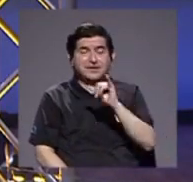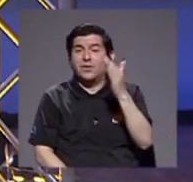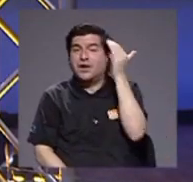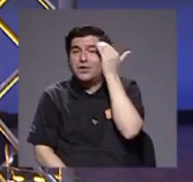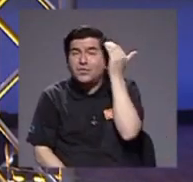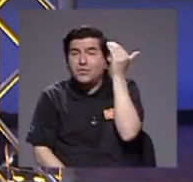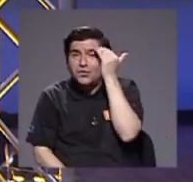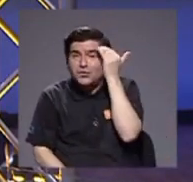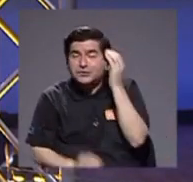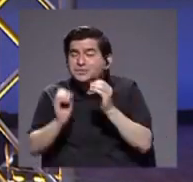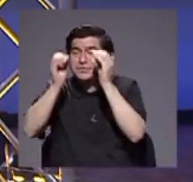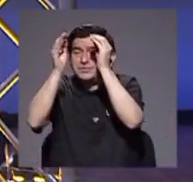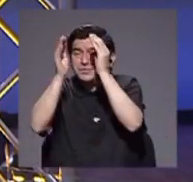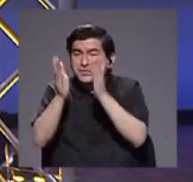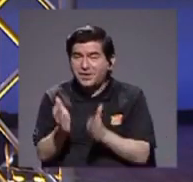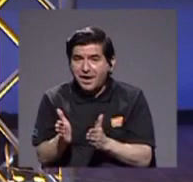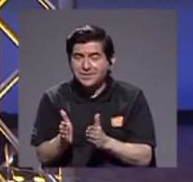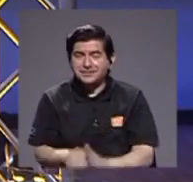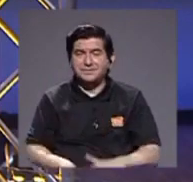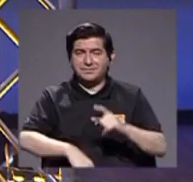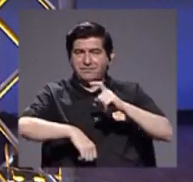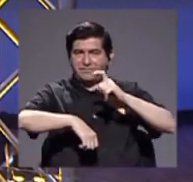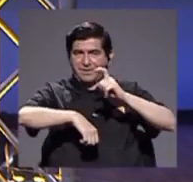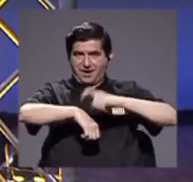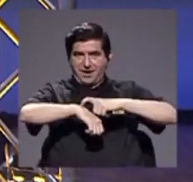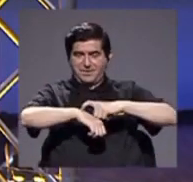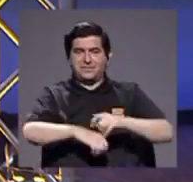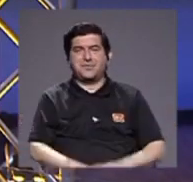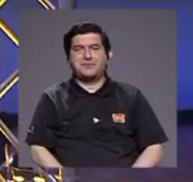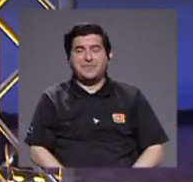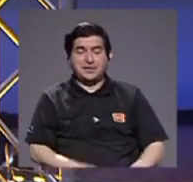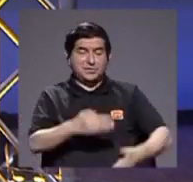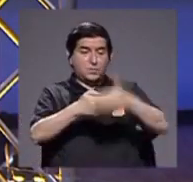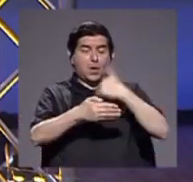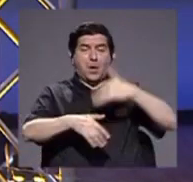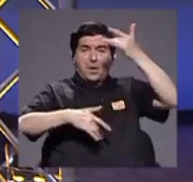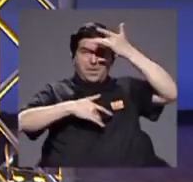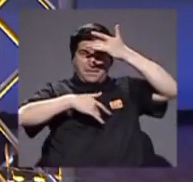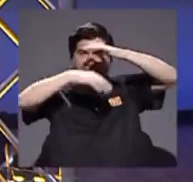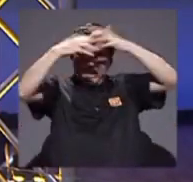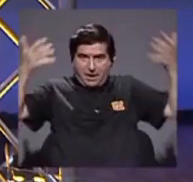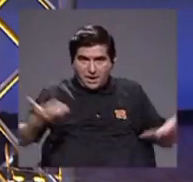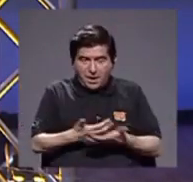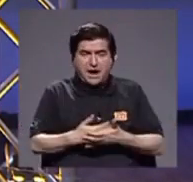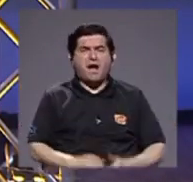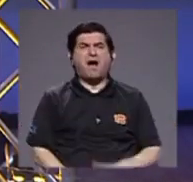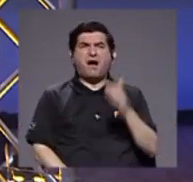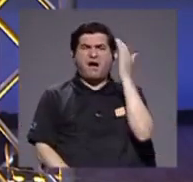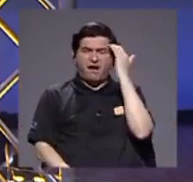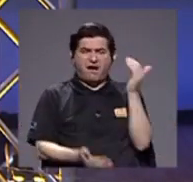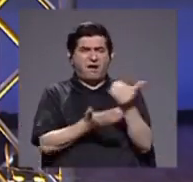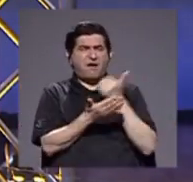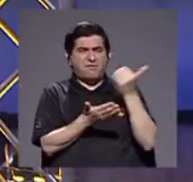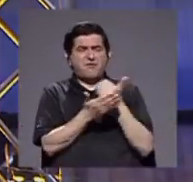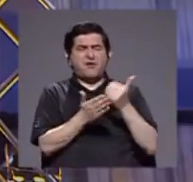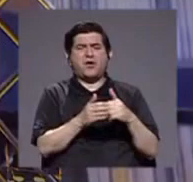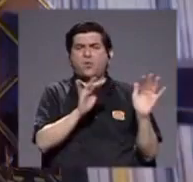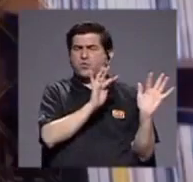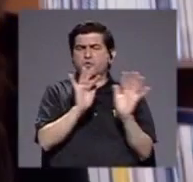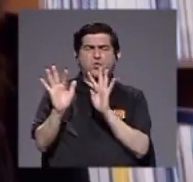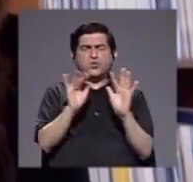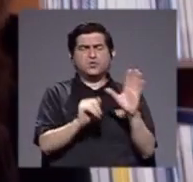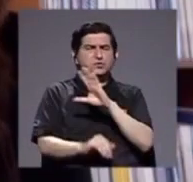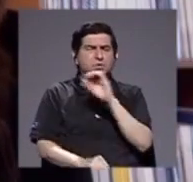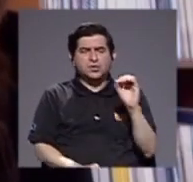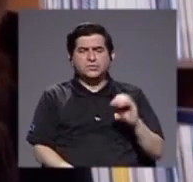conocimiento que los docentes al momento pre-pandemia tenían del manejo de los recursos digitales de los